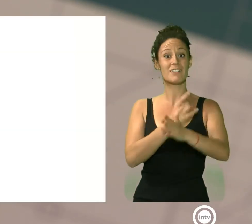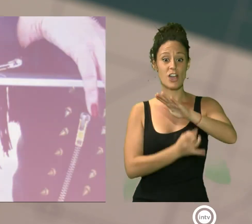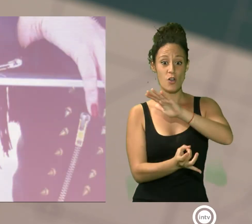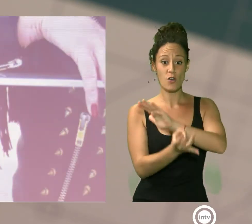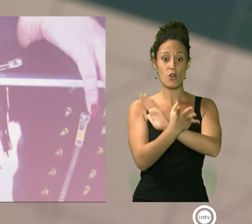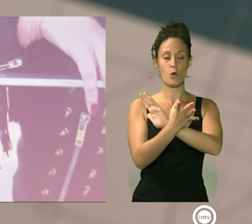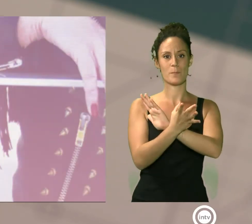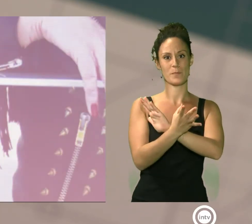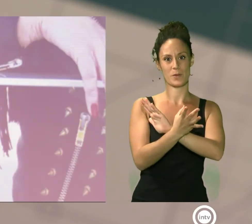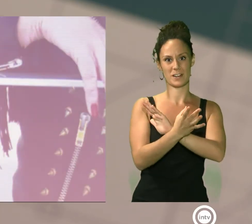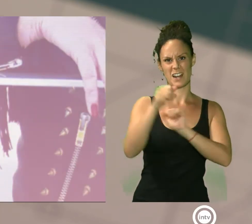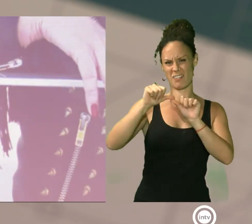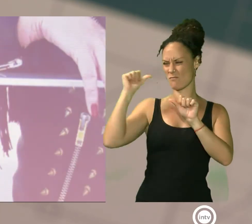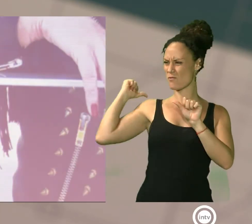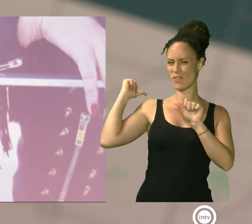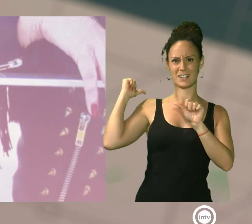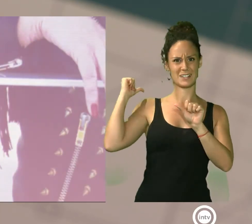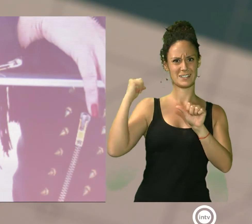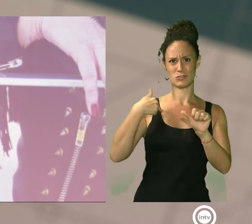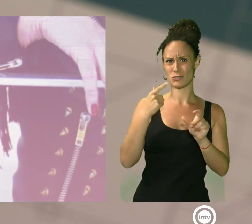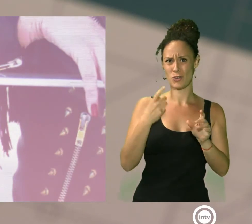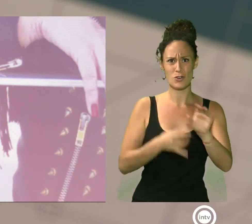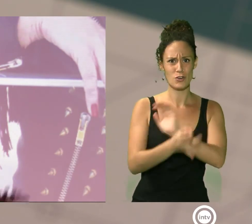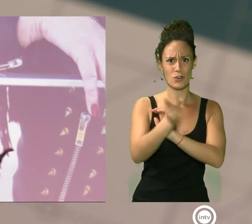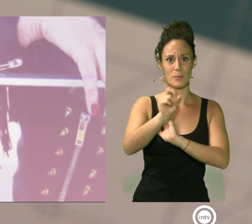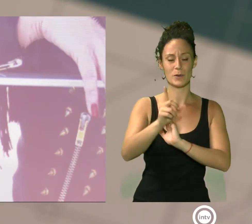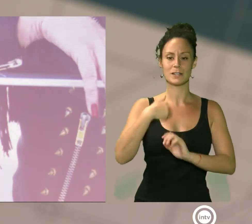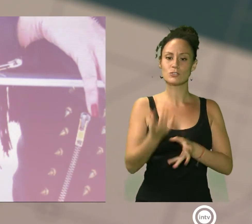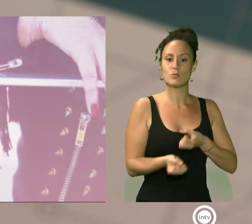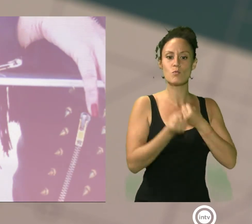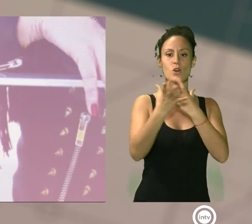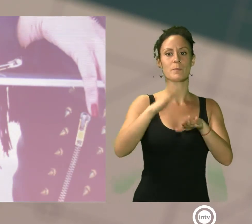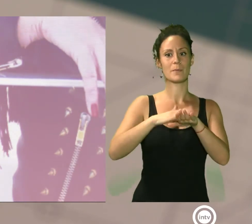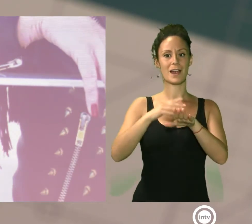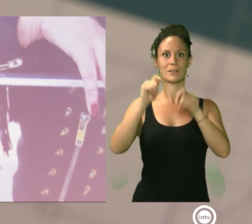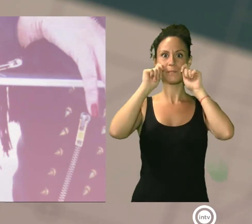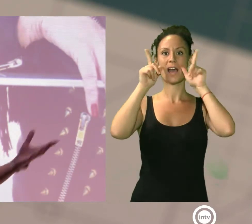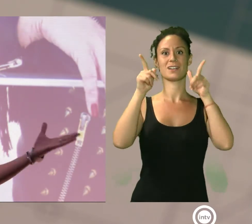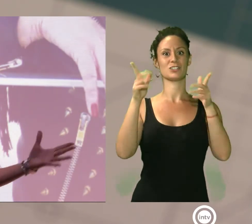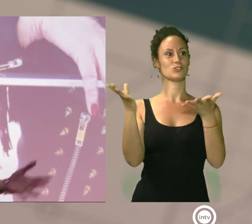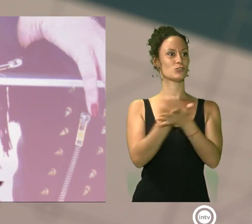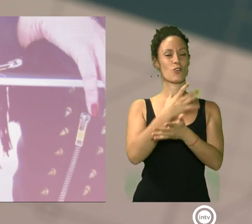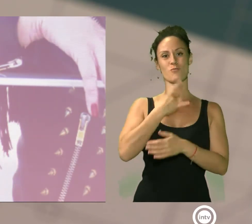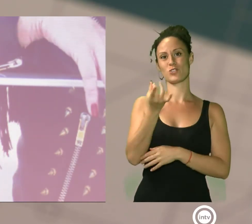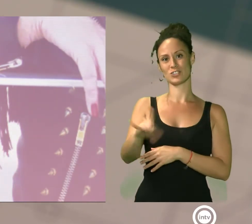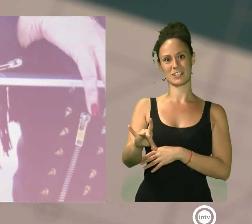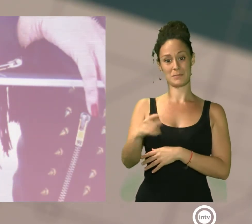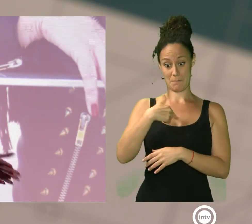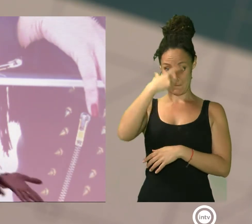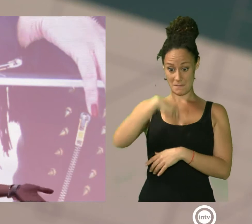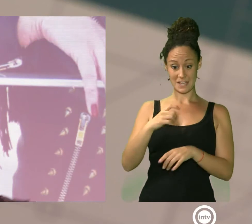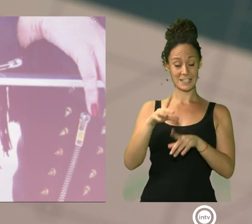componía. Les doy este mensaje para que vean que todo se puede, y más en mi caso. No me gusta decirlo, pero